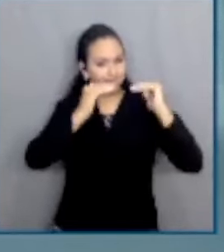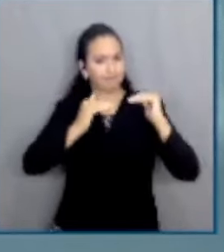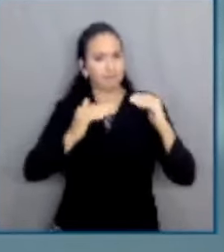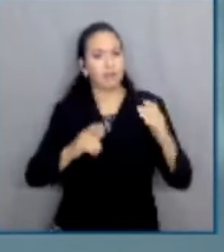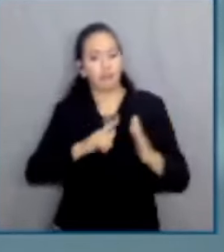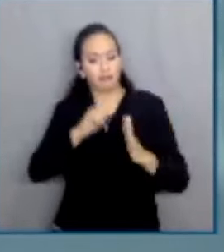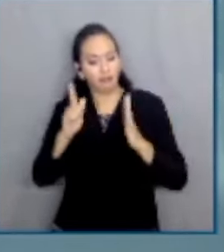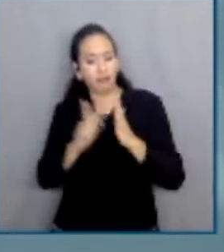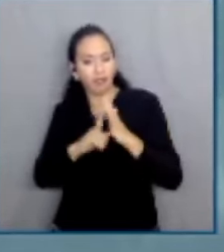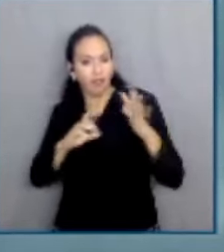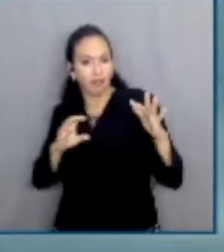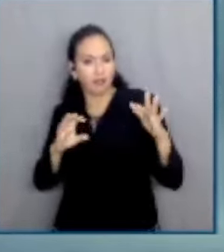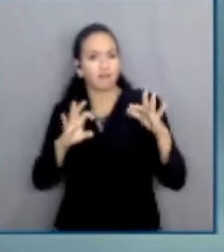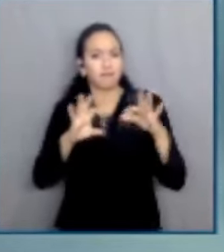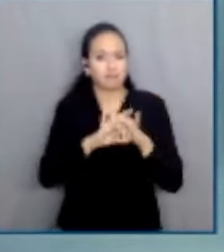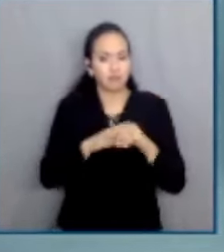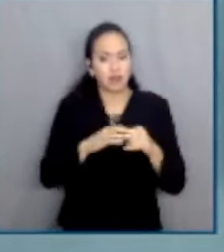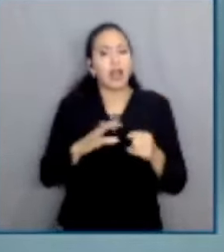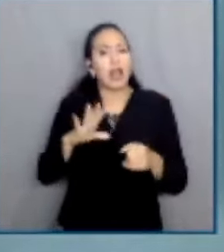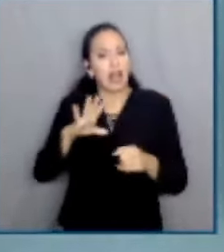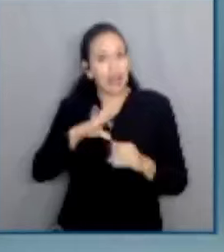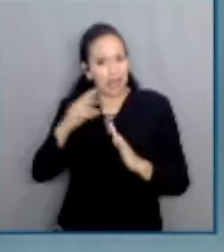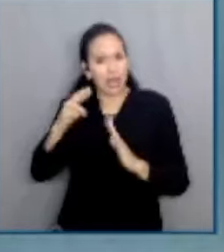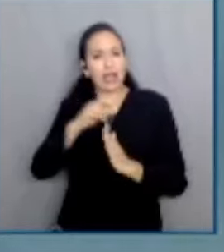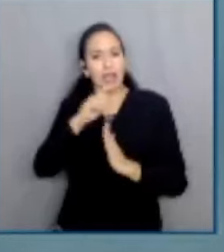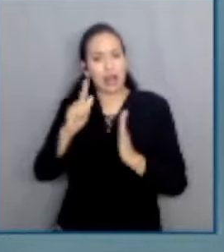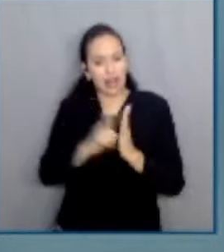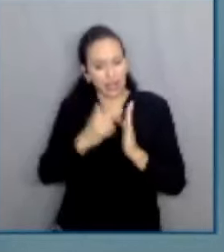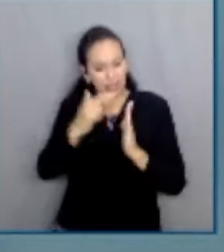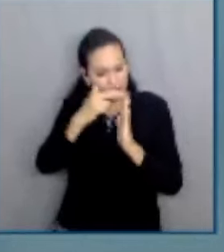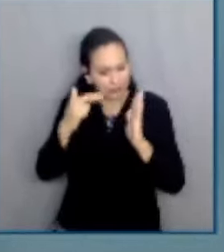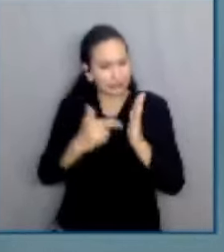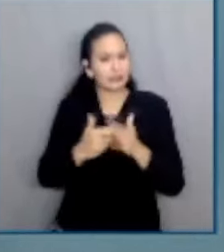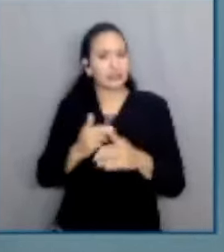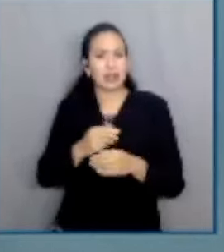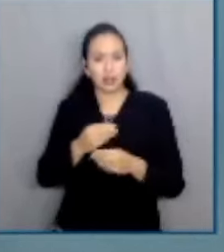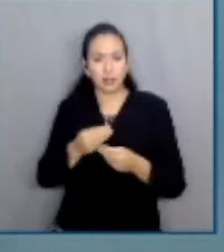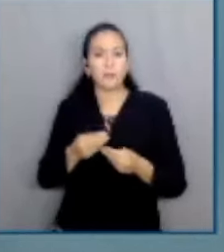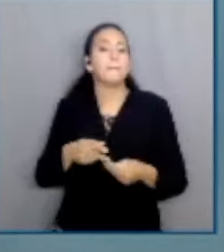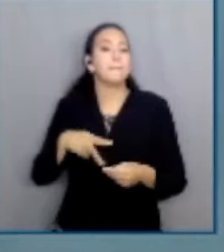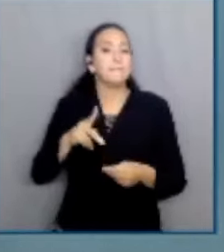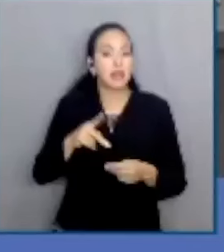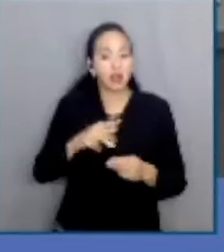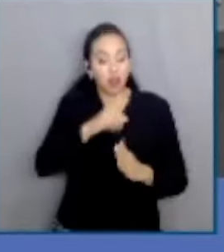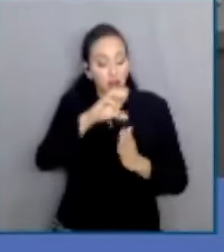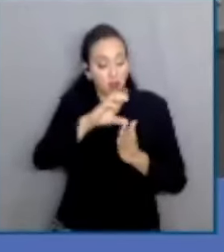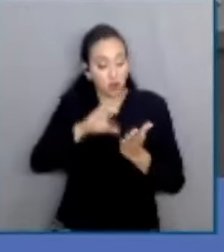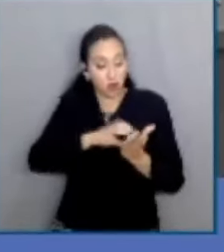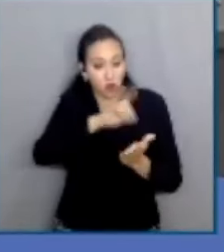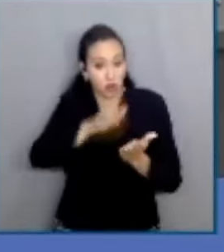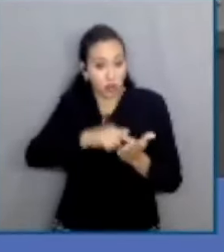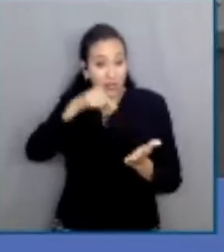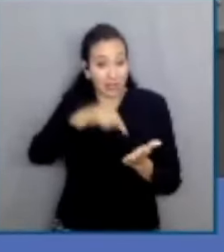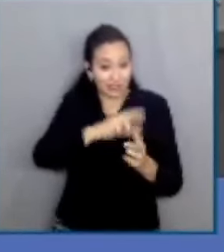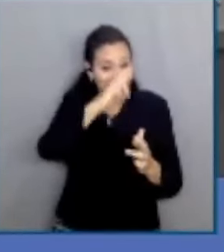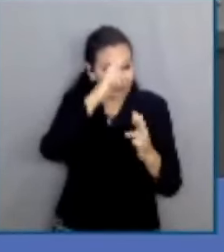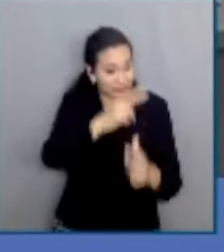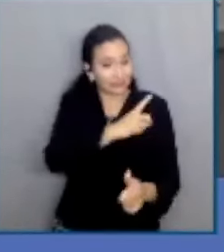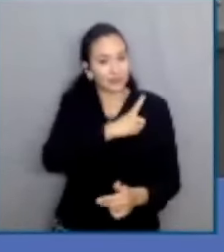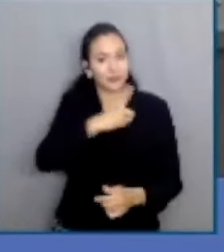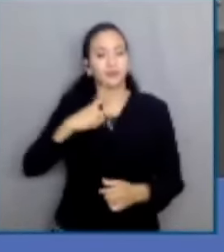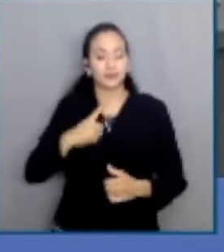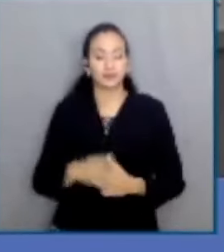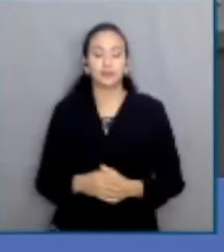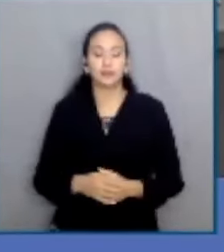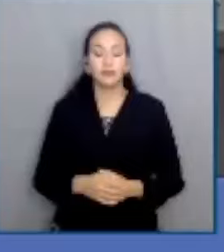constitucionalmente prohibido. Hay un margen interpretativo muy amplio, pero los márgenes de la Constitución, digamos, se tienen que respetar. Señaló que es un tema